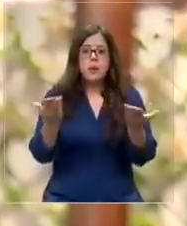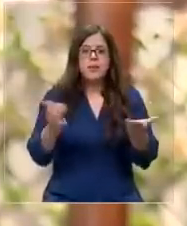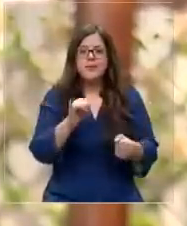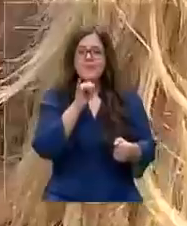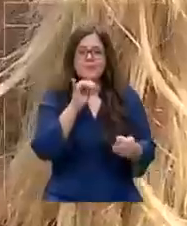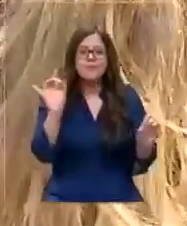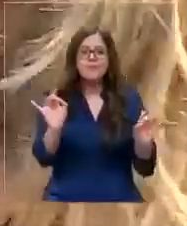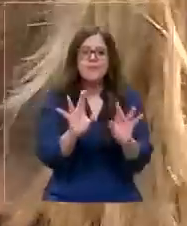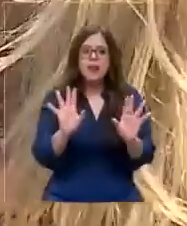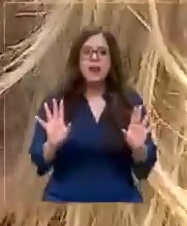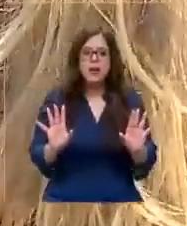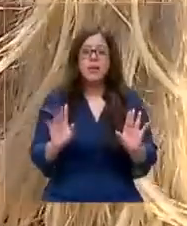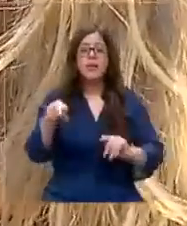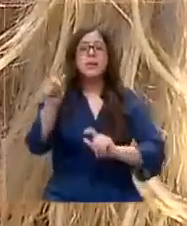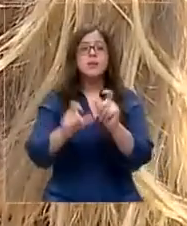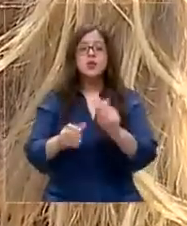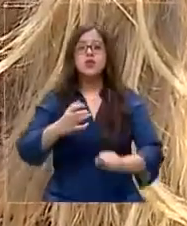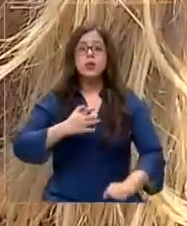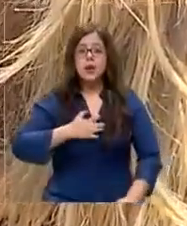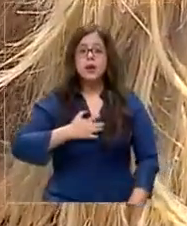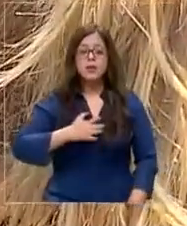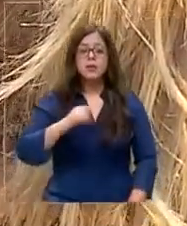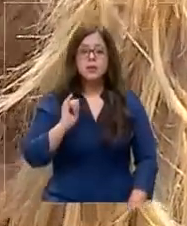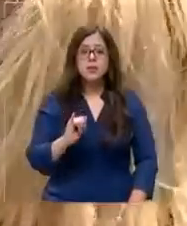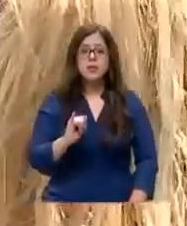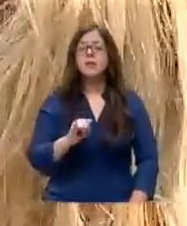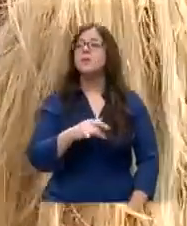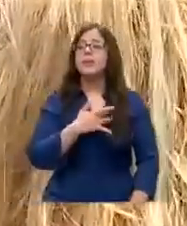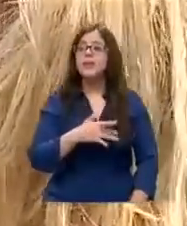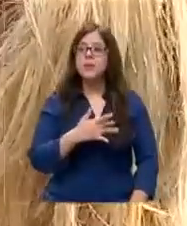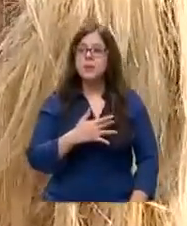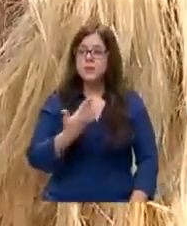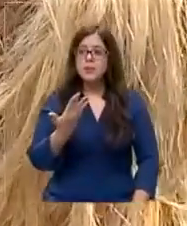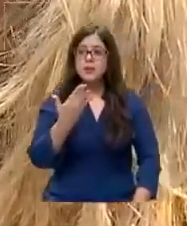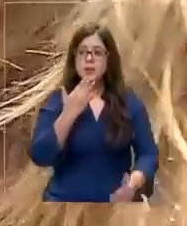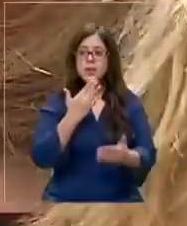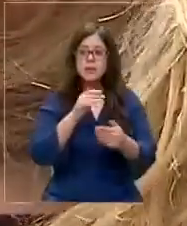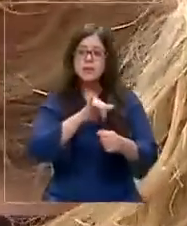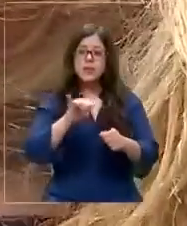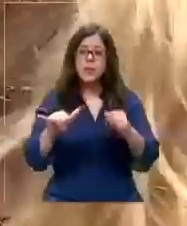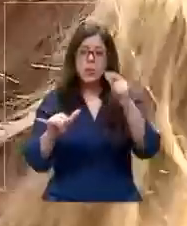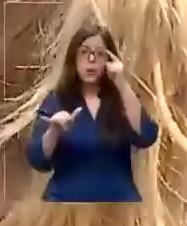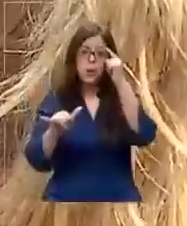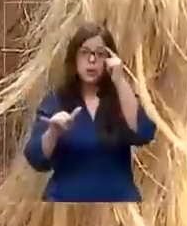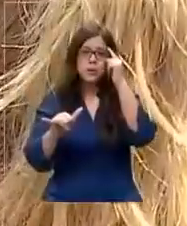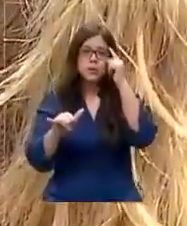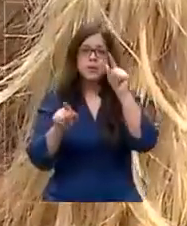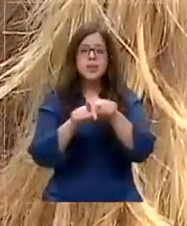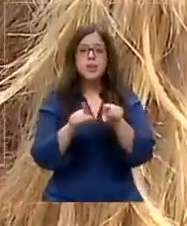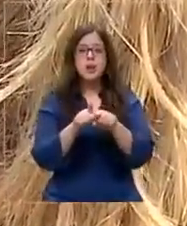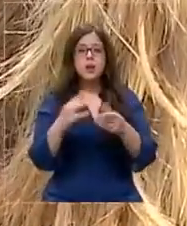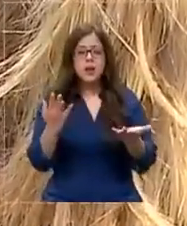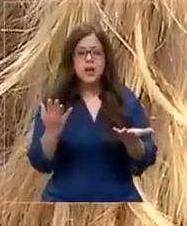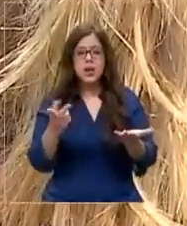algo muy grave. La gente está asustada y lamentablemente uno después tiene que, por sus manos,